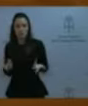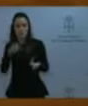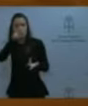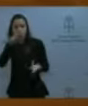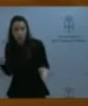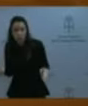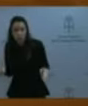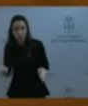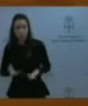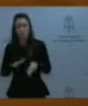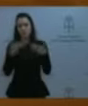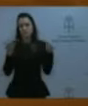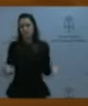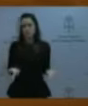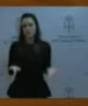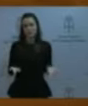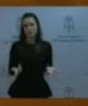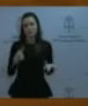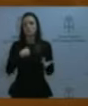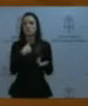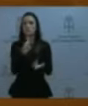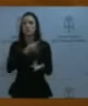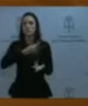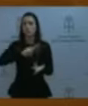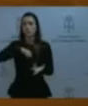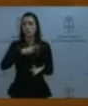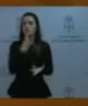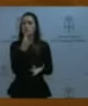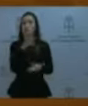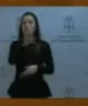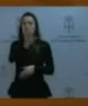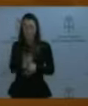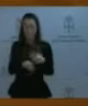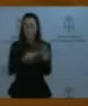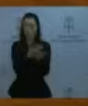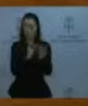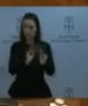Bien. Por tanto, vamos a decir que sí a su propuesta.